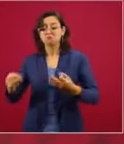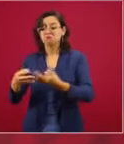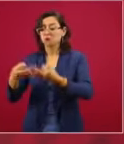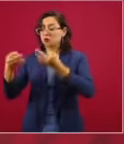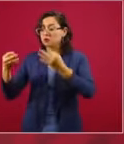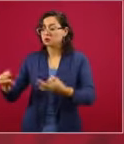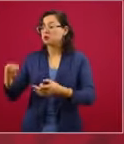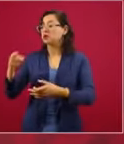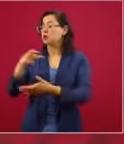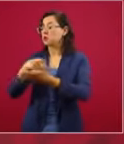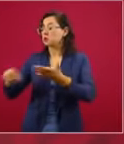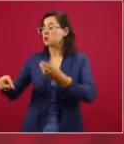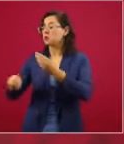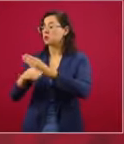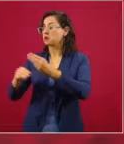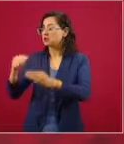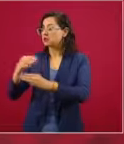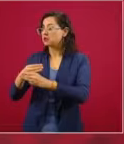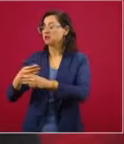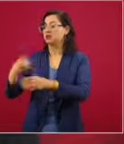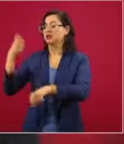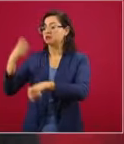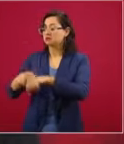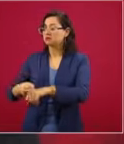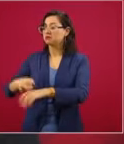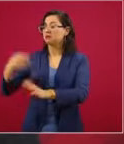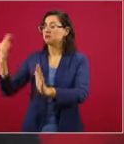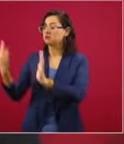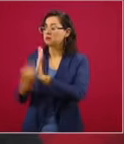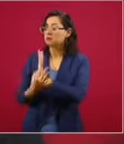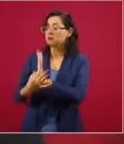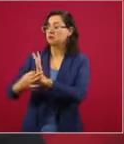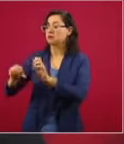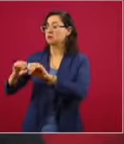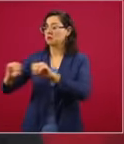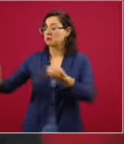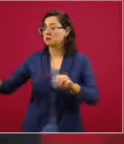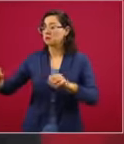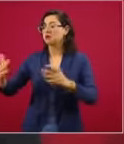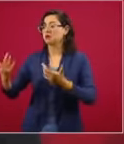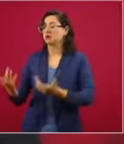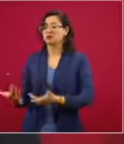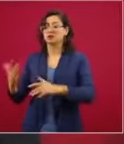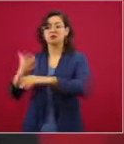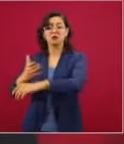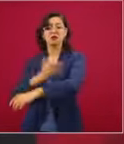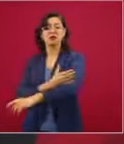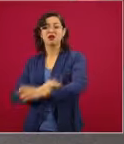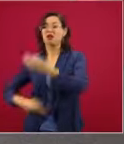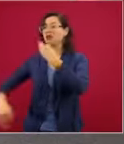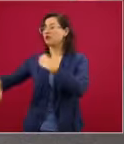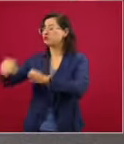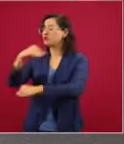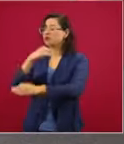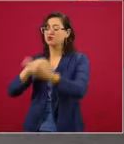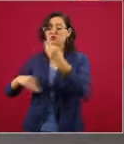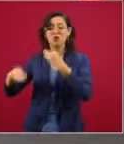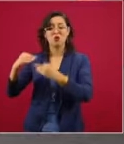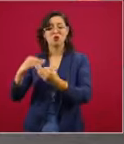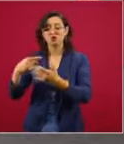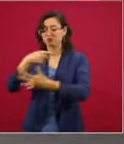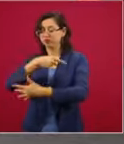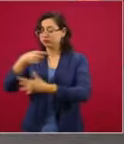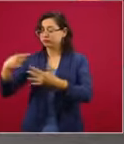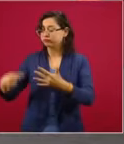cemento y la varilla y la cimbra y todo lo que se vaya necesitando.